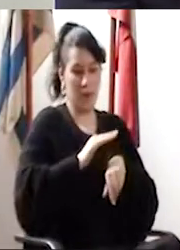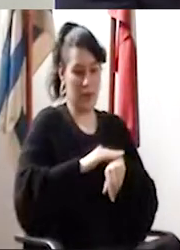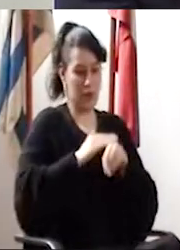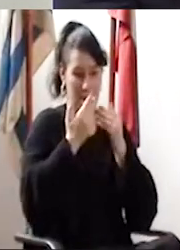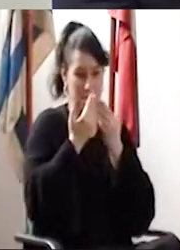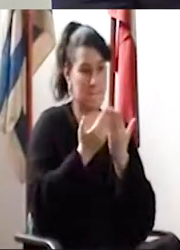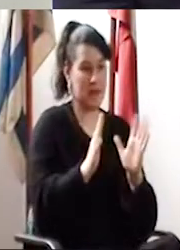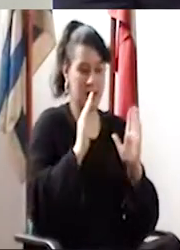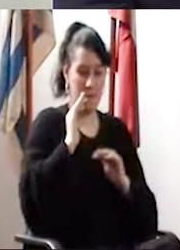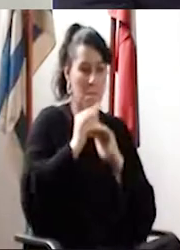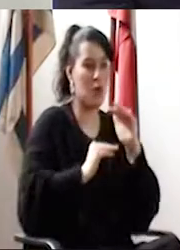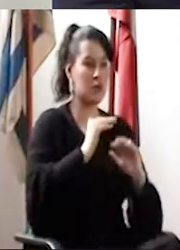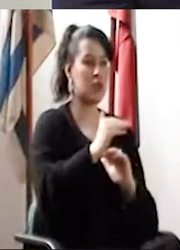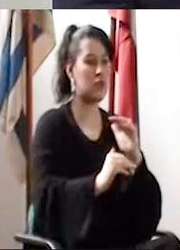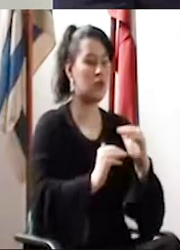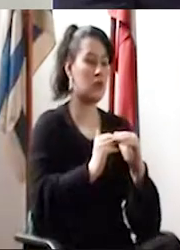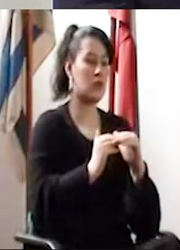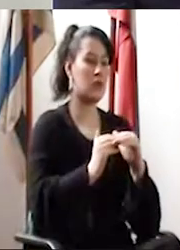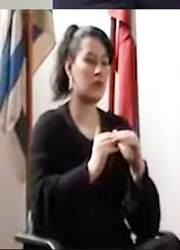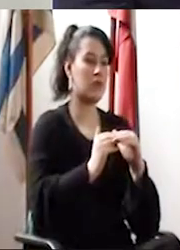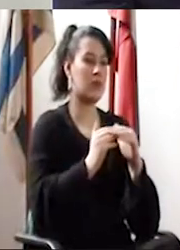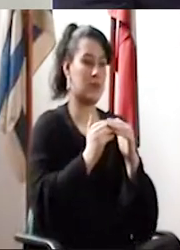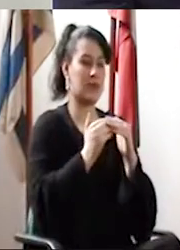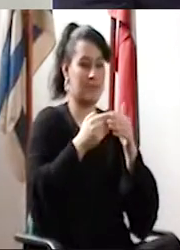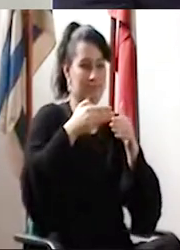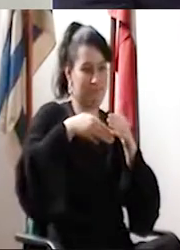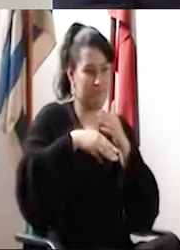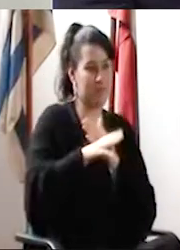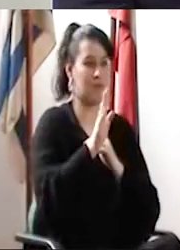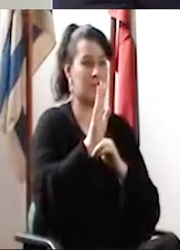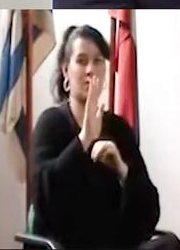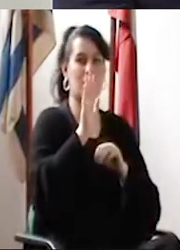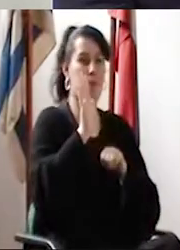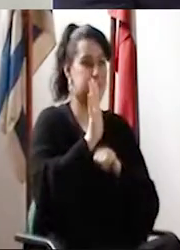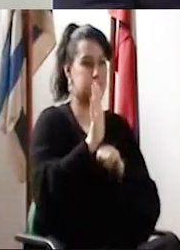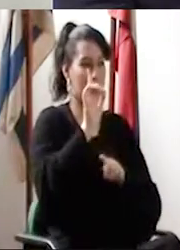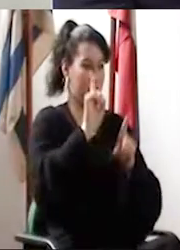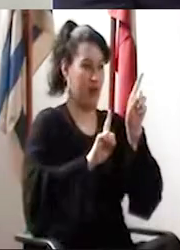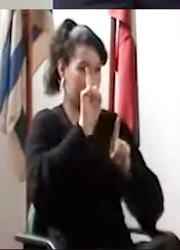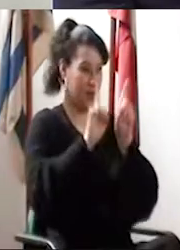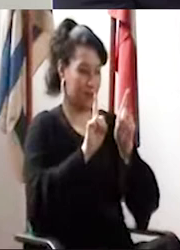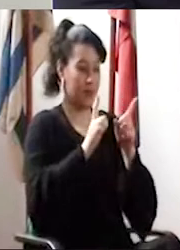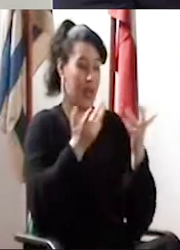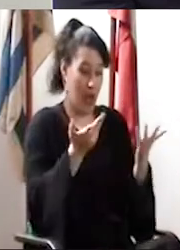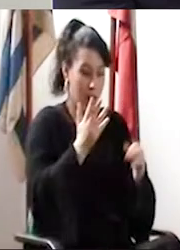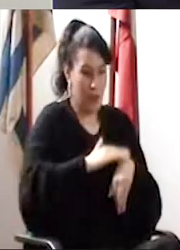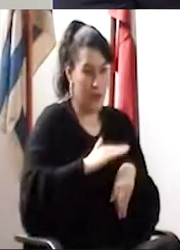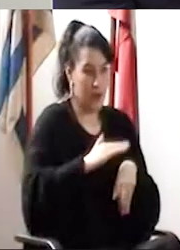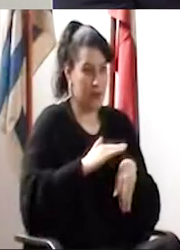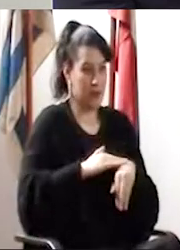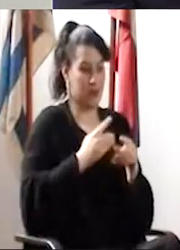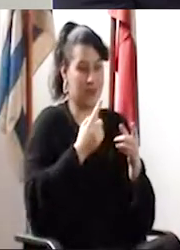Desde que emprendimos el proceso de ingreso a la universidad. Creo que hoy se está resumiendo en